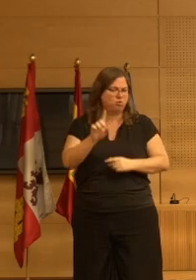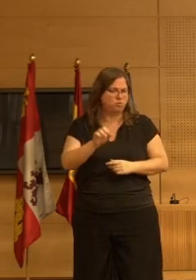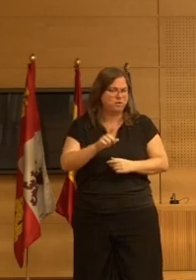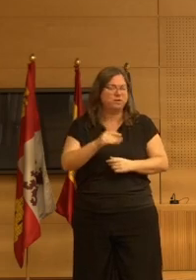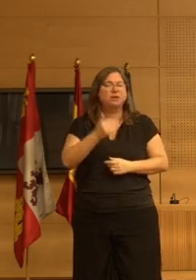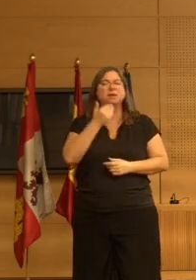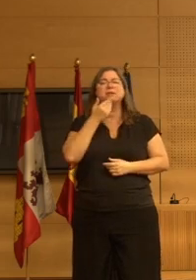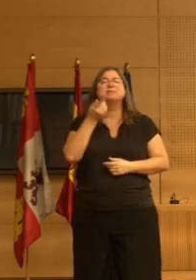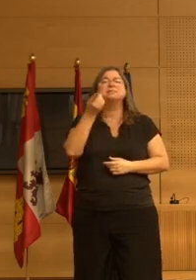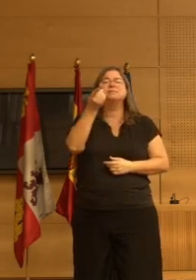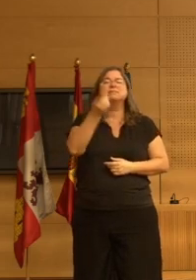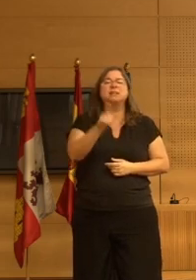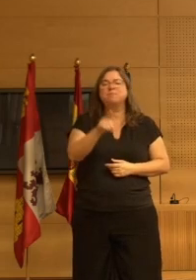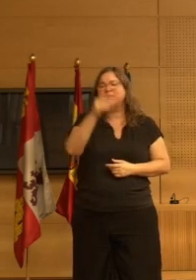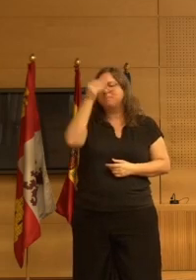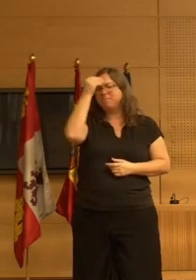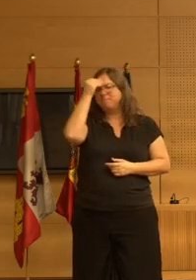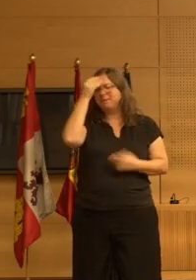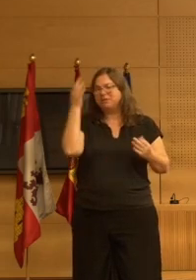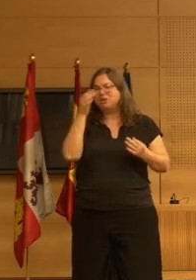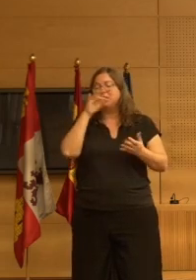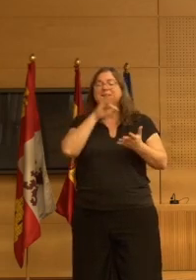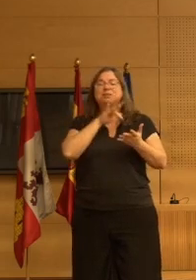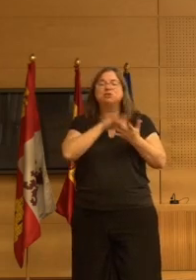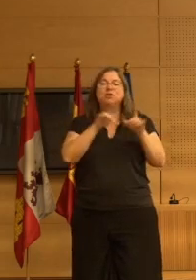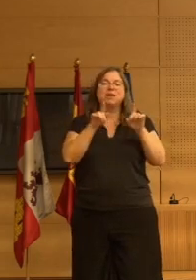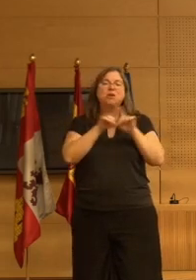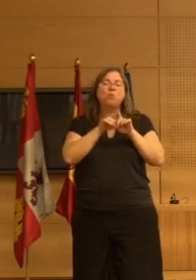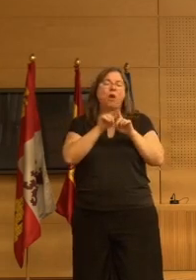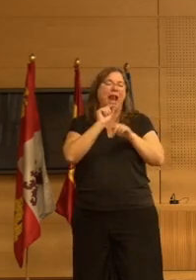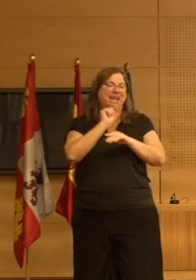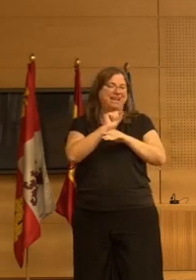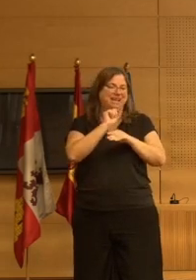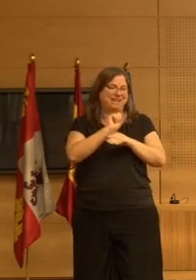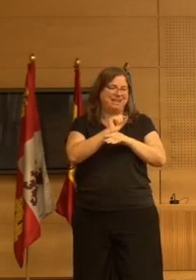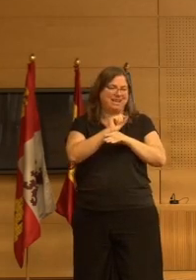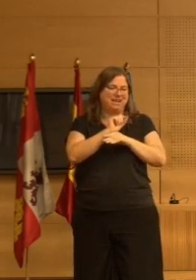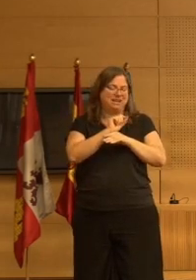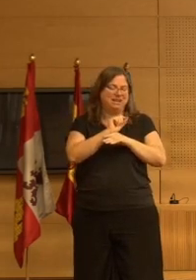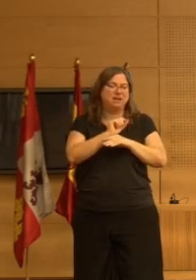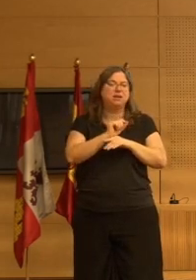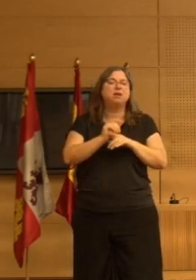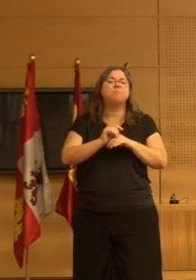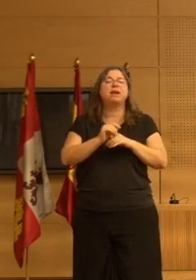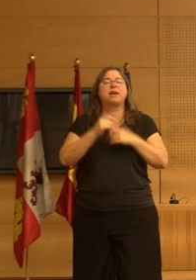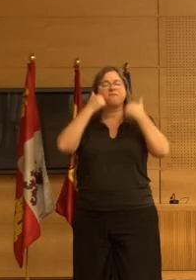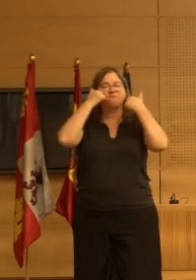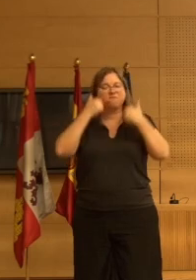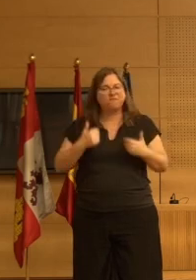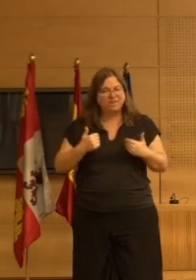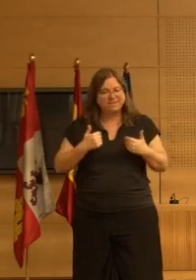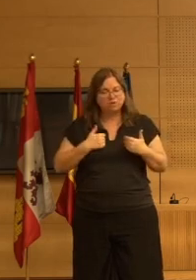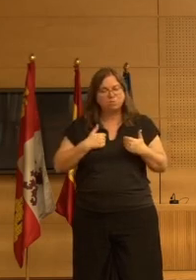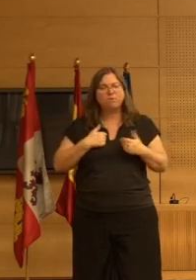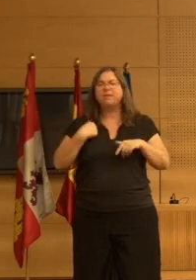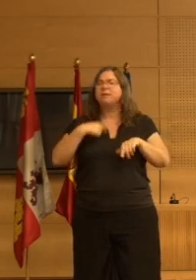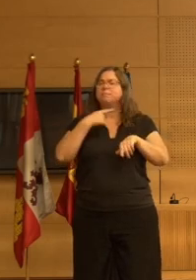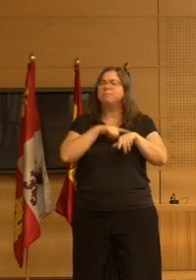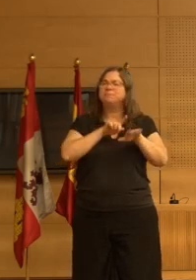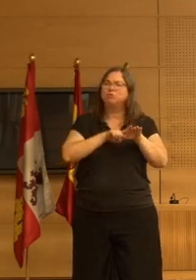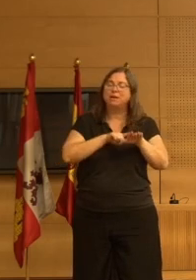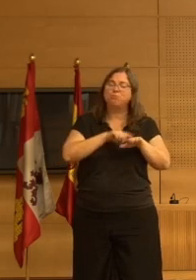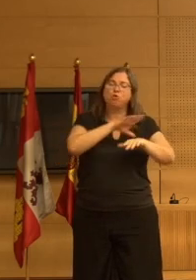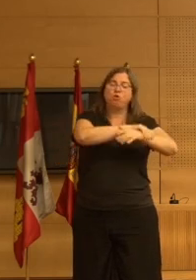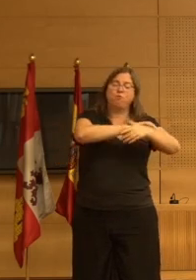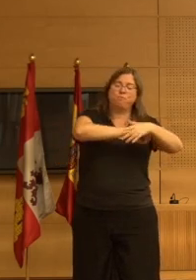y luego también me planteo a la hora de retirar las sujeciones físicas y las químicas deberían ir en paralelo es